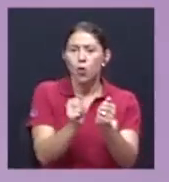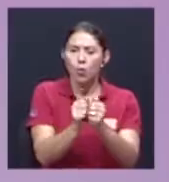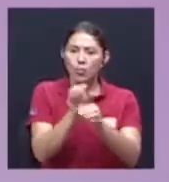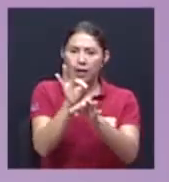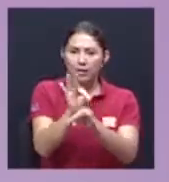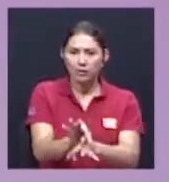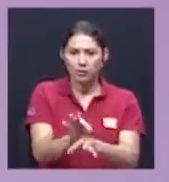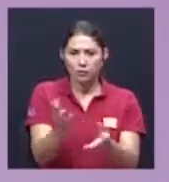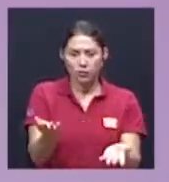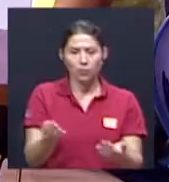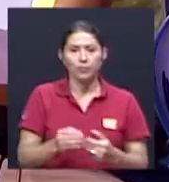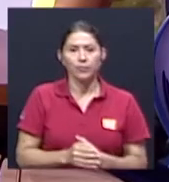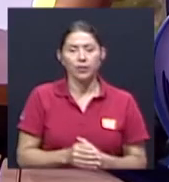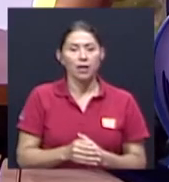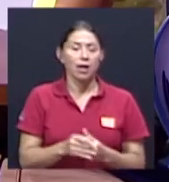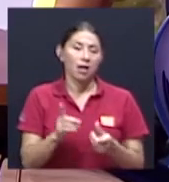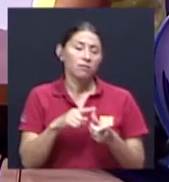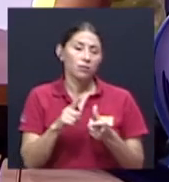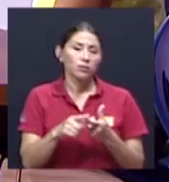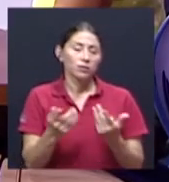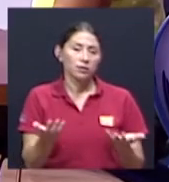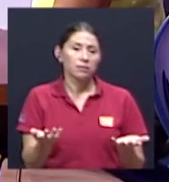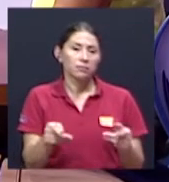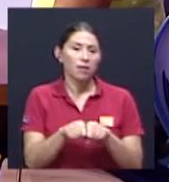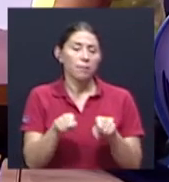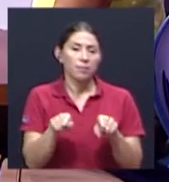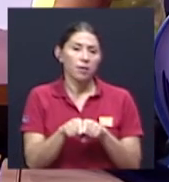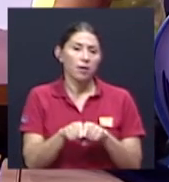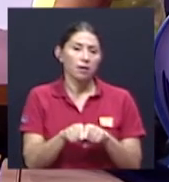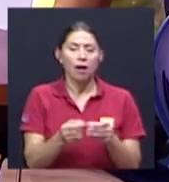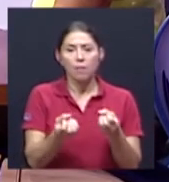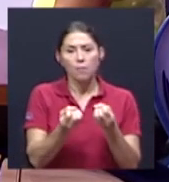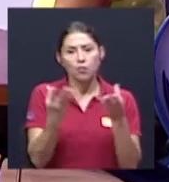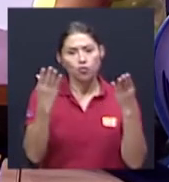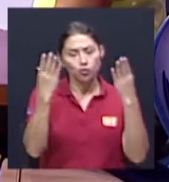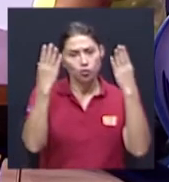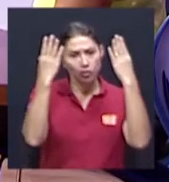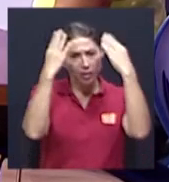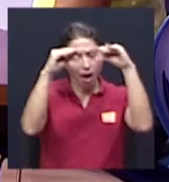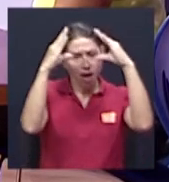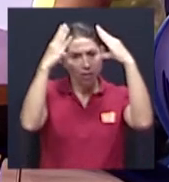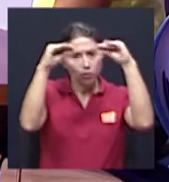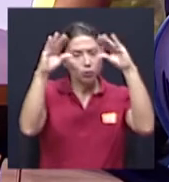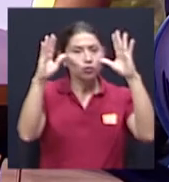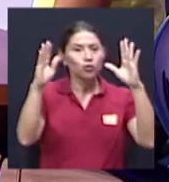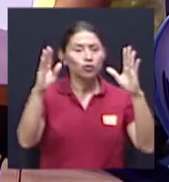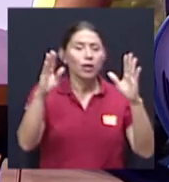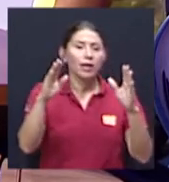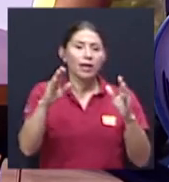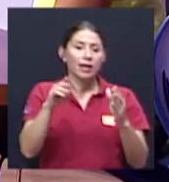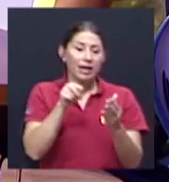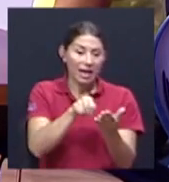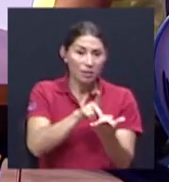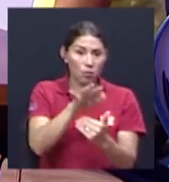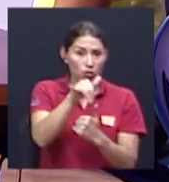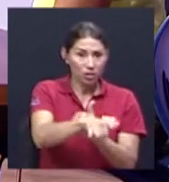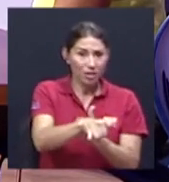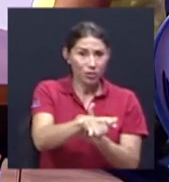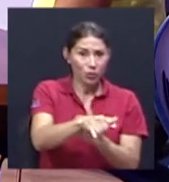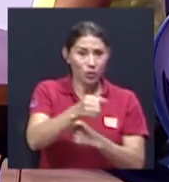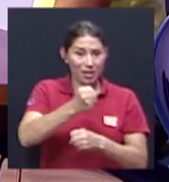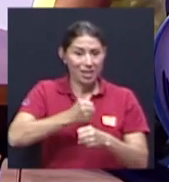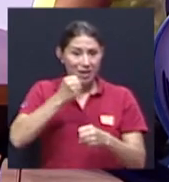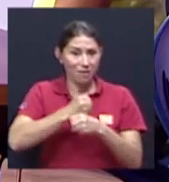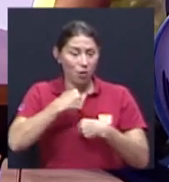tradición. Entonces, en ese sentido, pues también hay muchos datos que el proyecto y el trabajo realizado por Laura